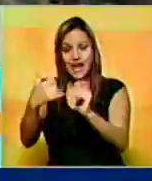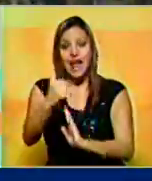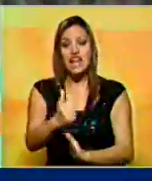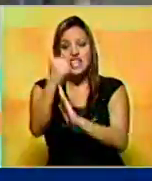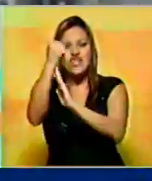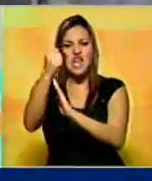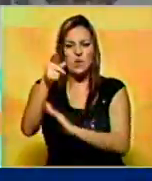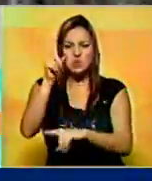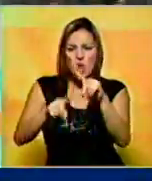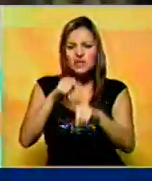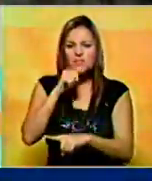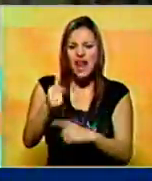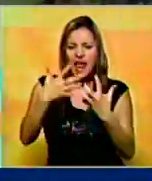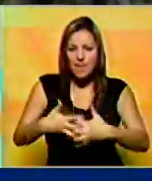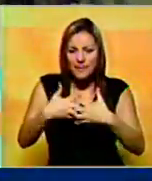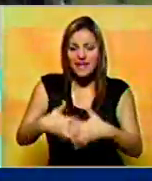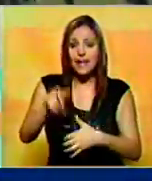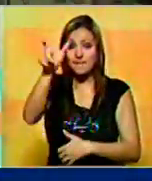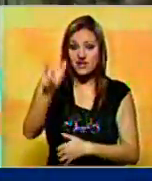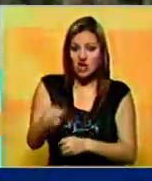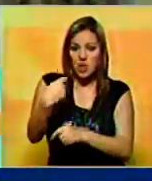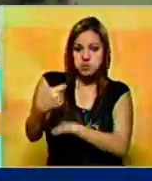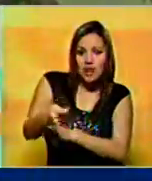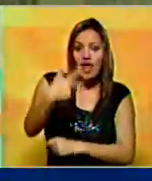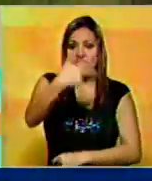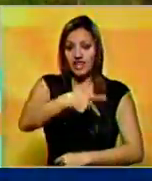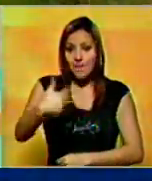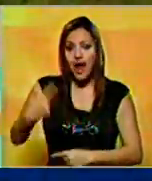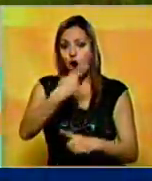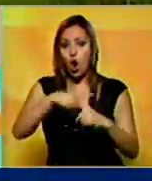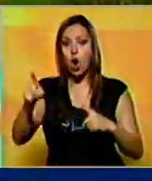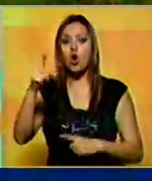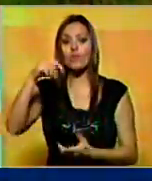El Ministerio de Defensa